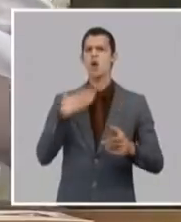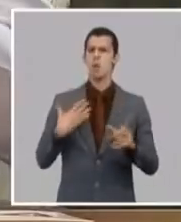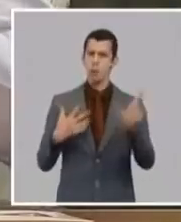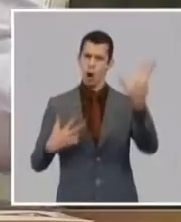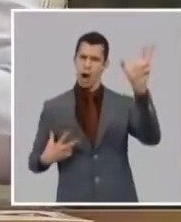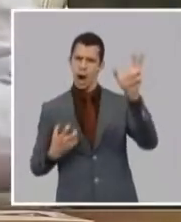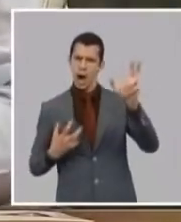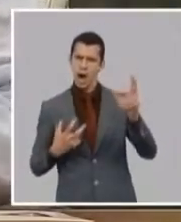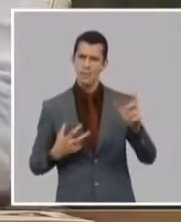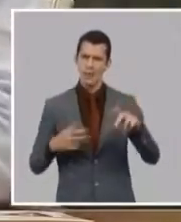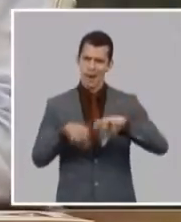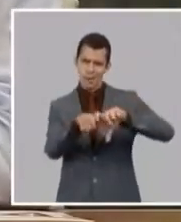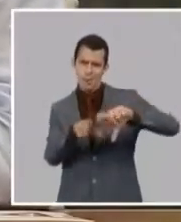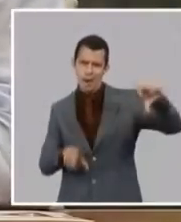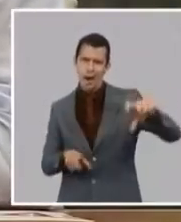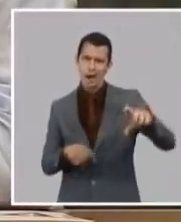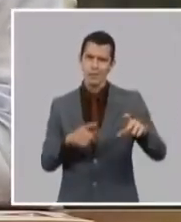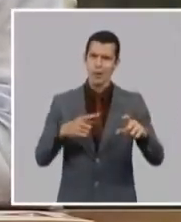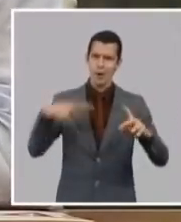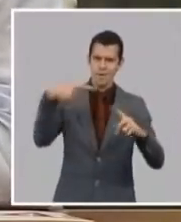artefactos o armas para agredir